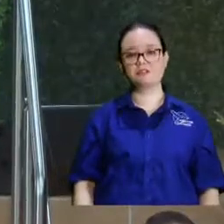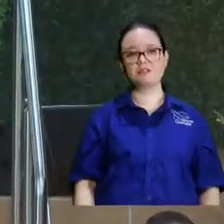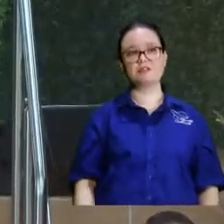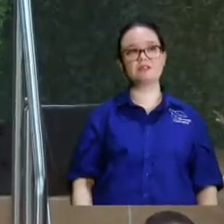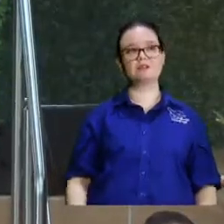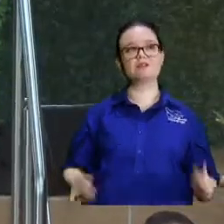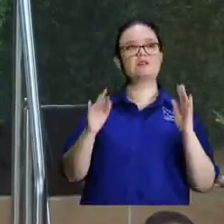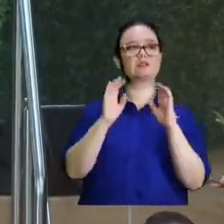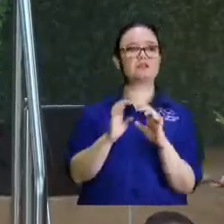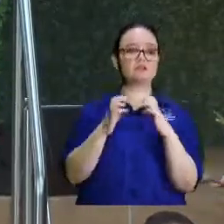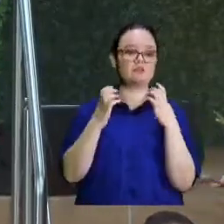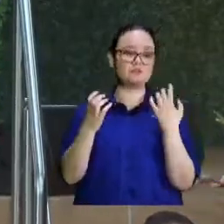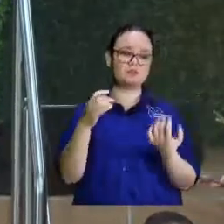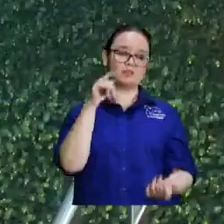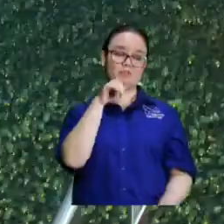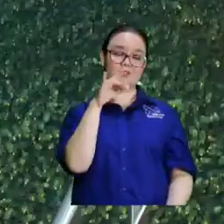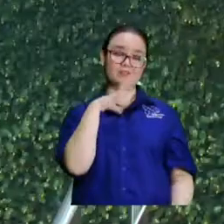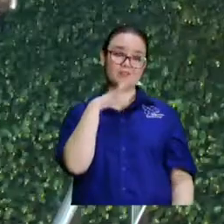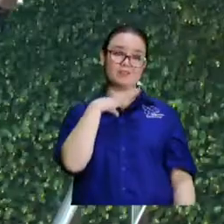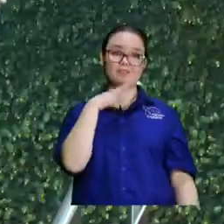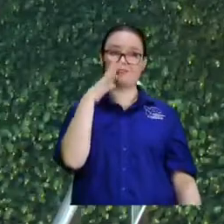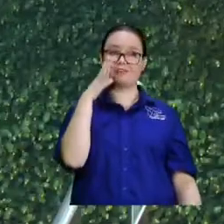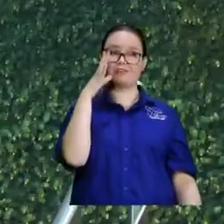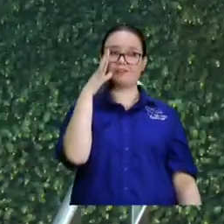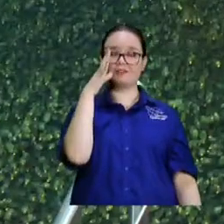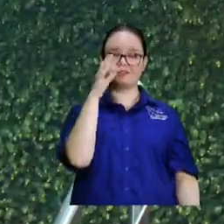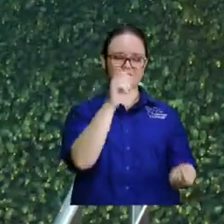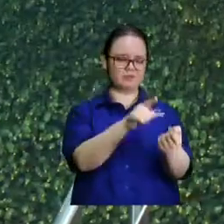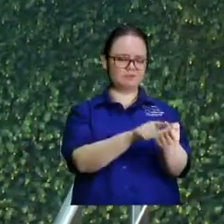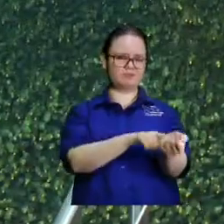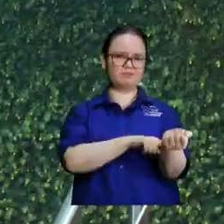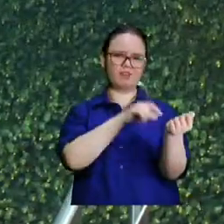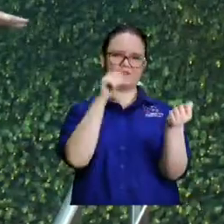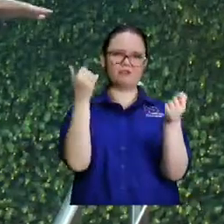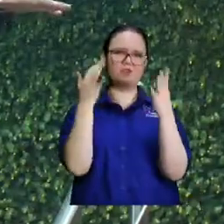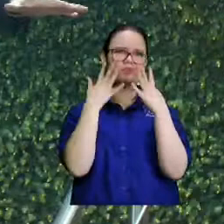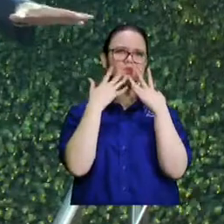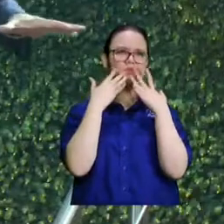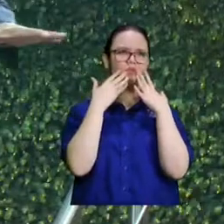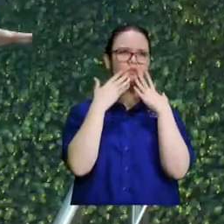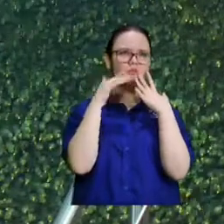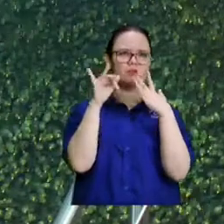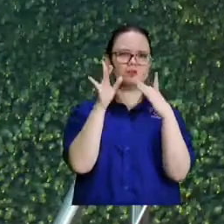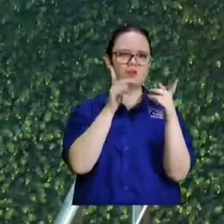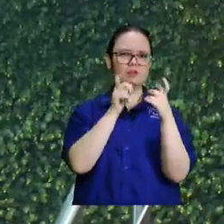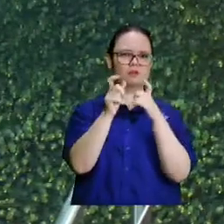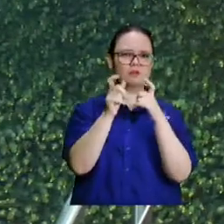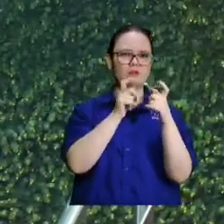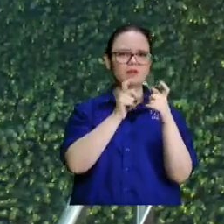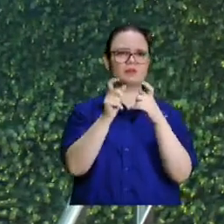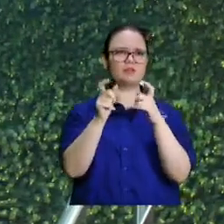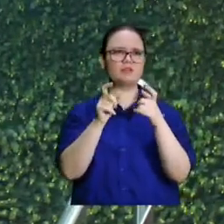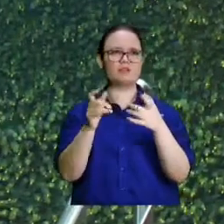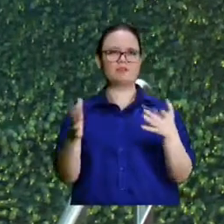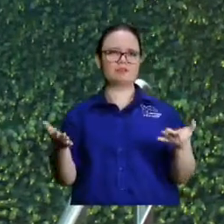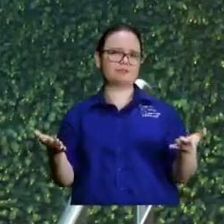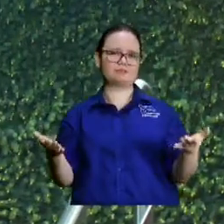entonces los Anakim son los reptilianos que tienen sangre de otro color y se meten y están gobernando y van a comerte y van